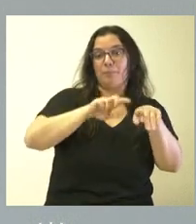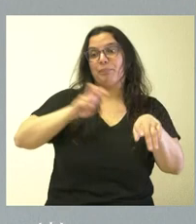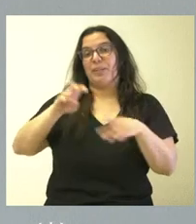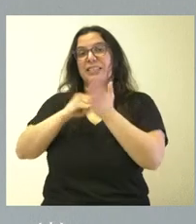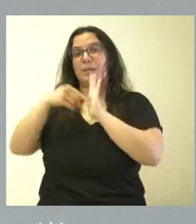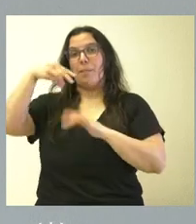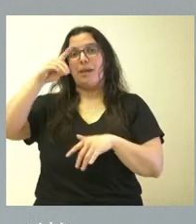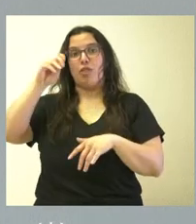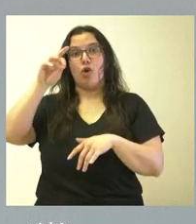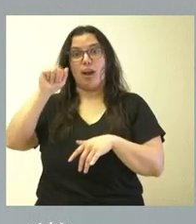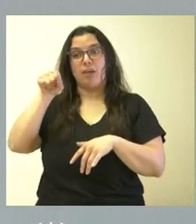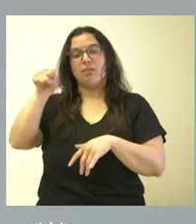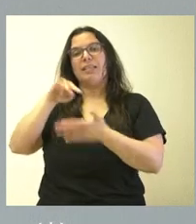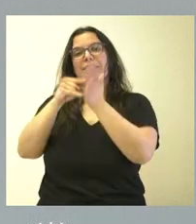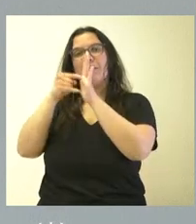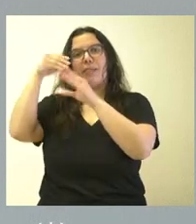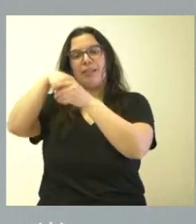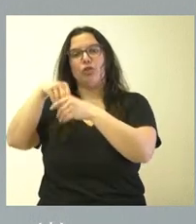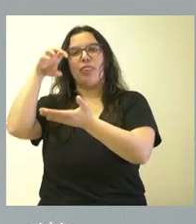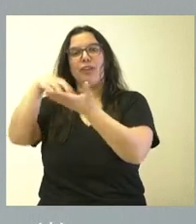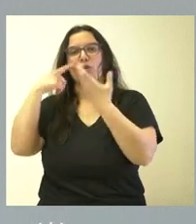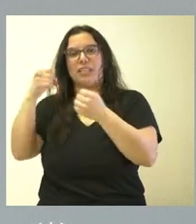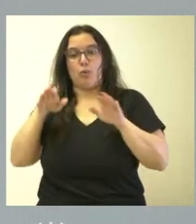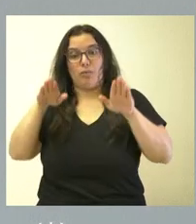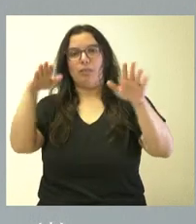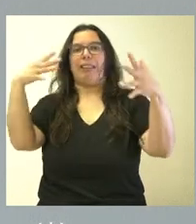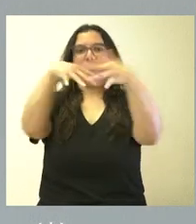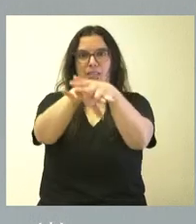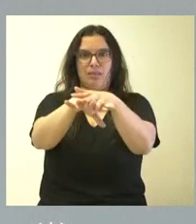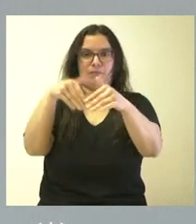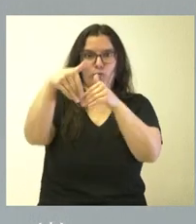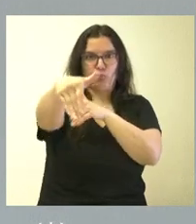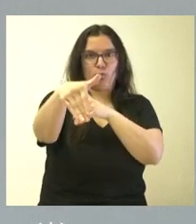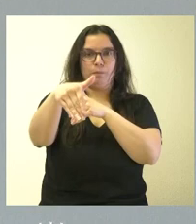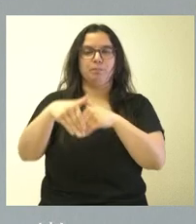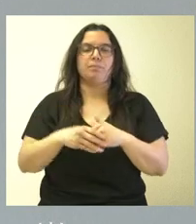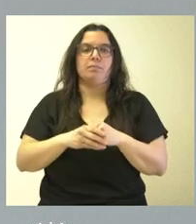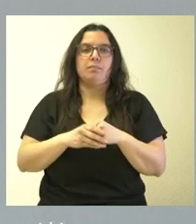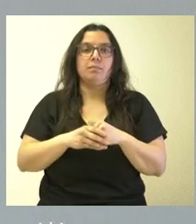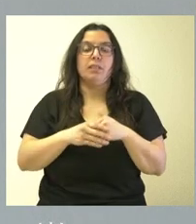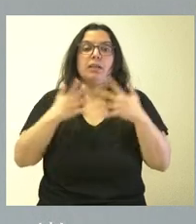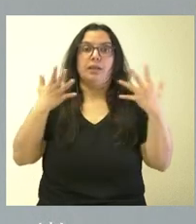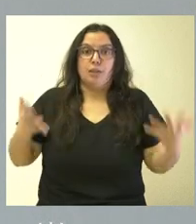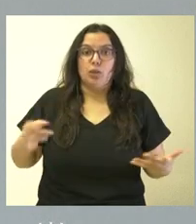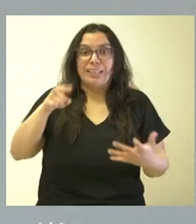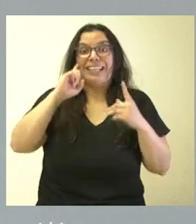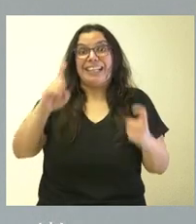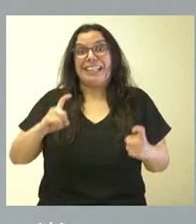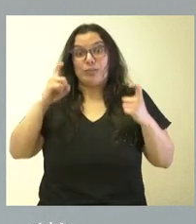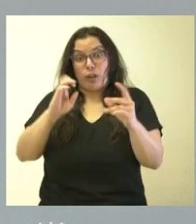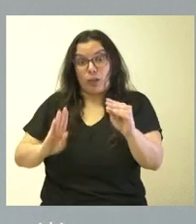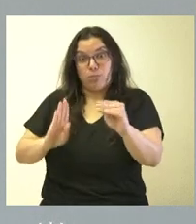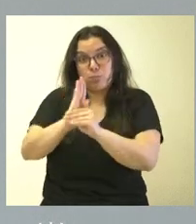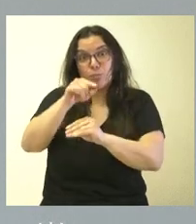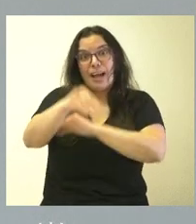Medora, que es el utilizado en el ámbito de los centros de salud para la atención primaria. por tanto, es este esfuerzo el que realizamos